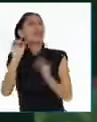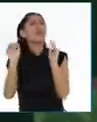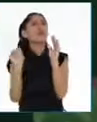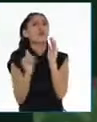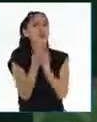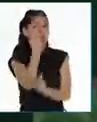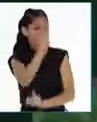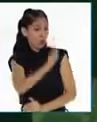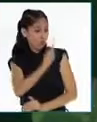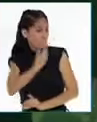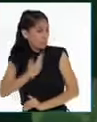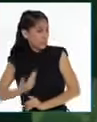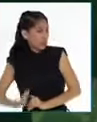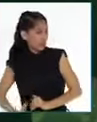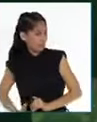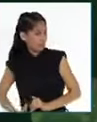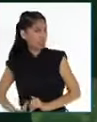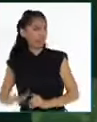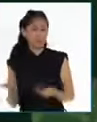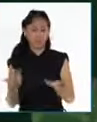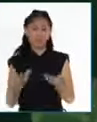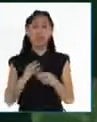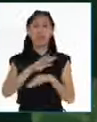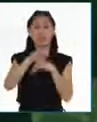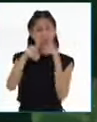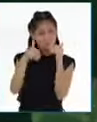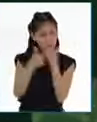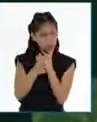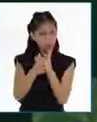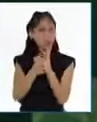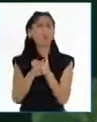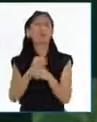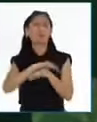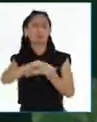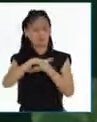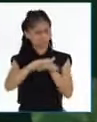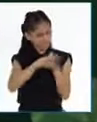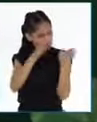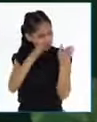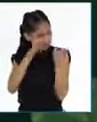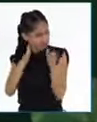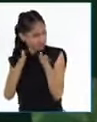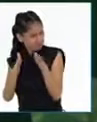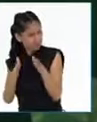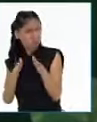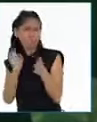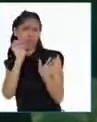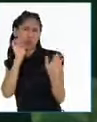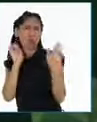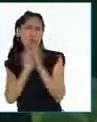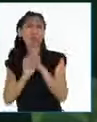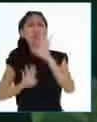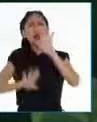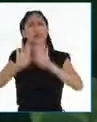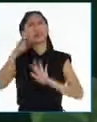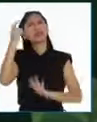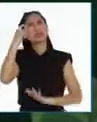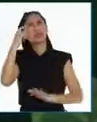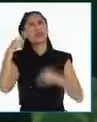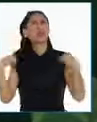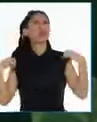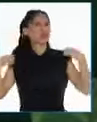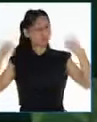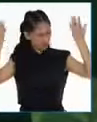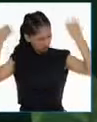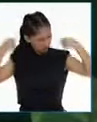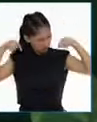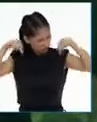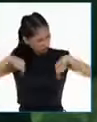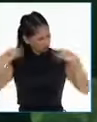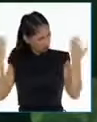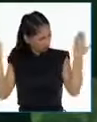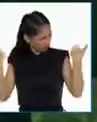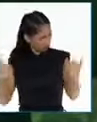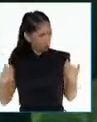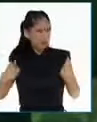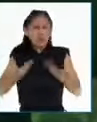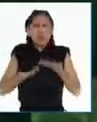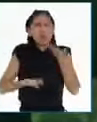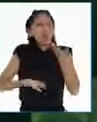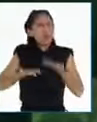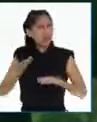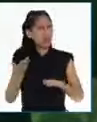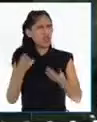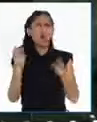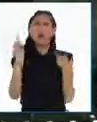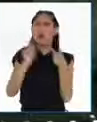los días. Algunas son simples, de la vida cotidiana, como qué ropa nos ponemos, a qué jugamos. Otras son más